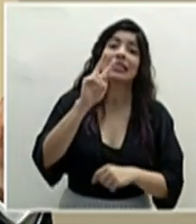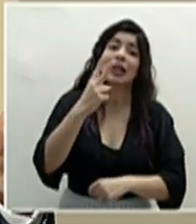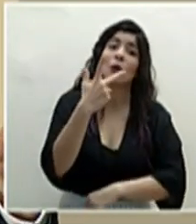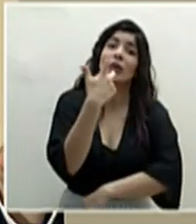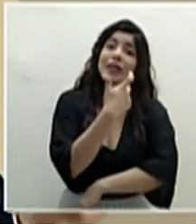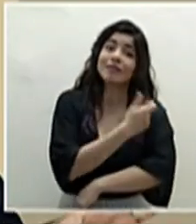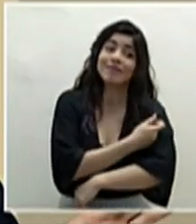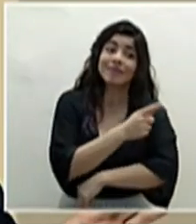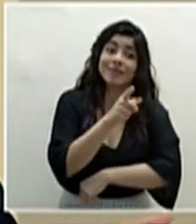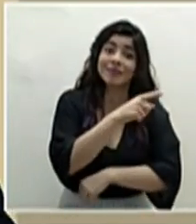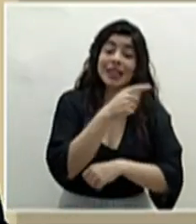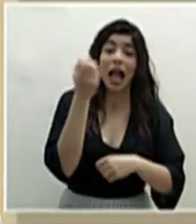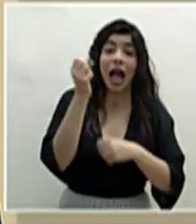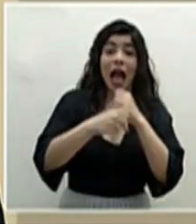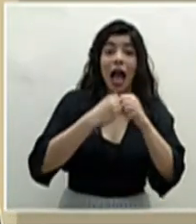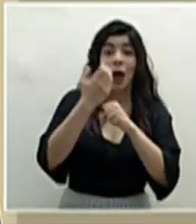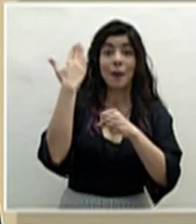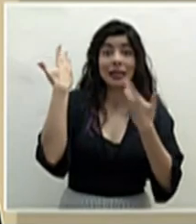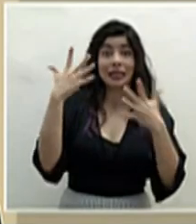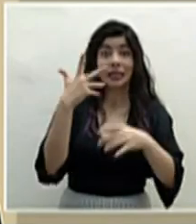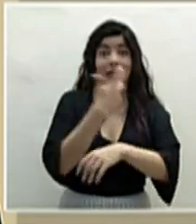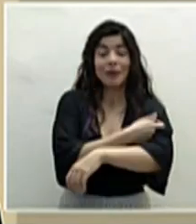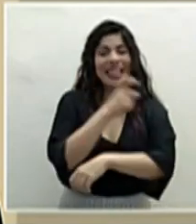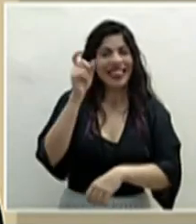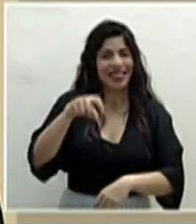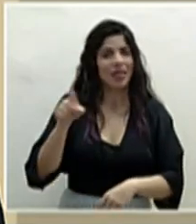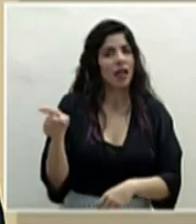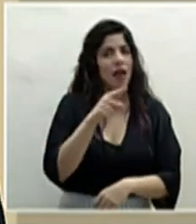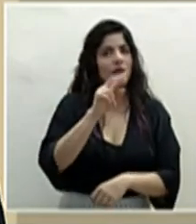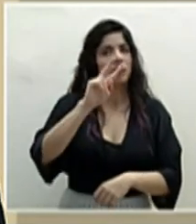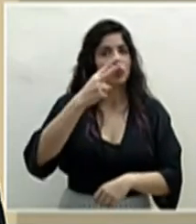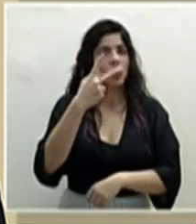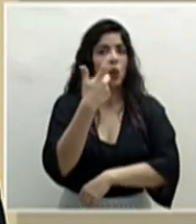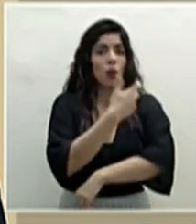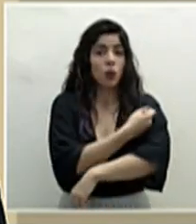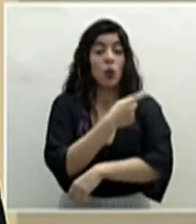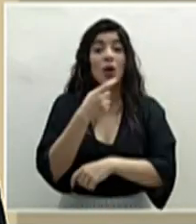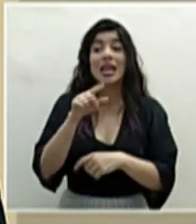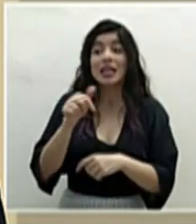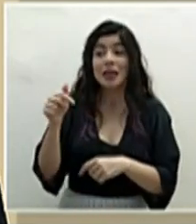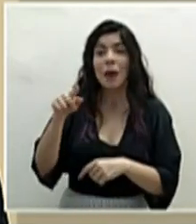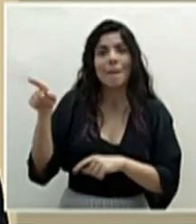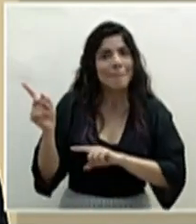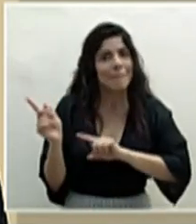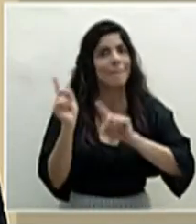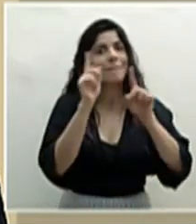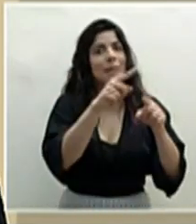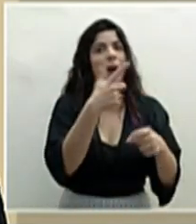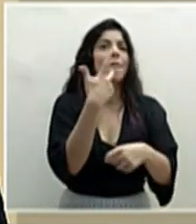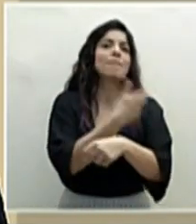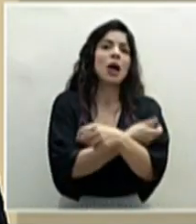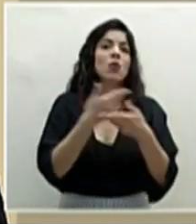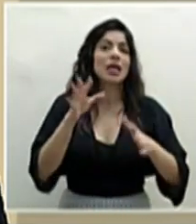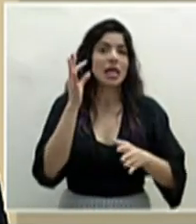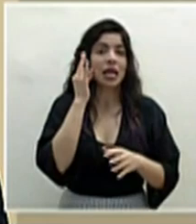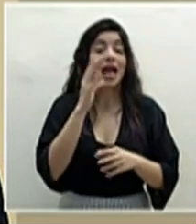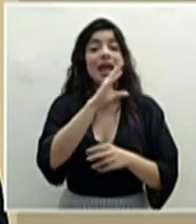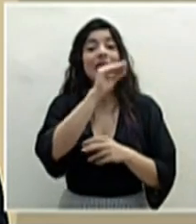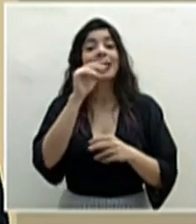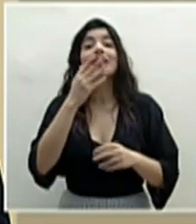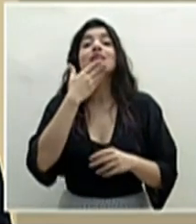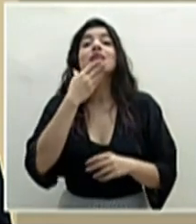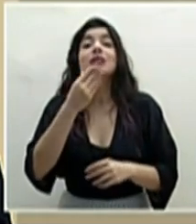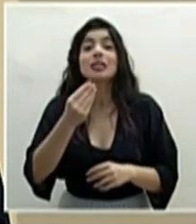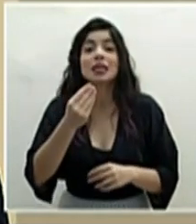las que se vacunaron el año pasado y para este año lleven a su hija a vacunarse y una segunda vez en